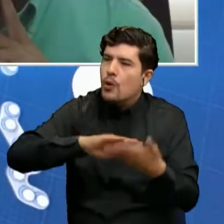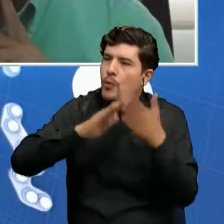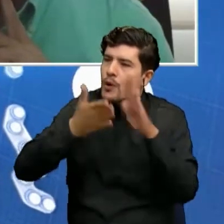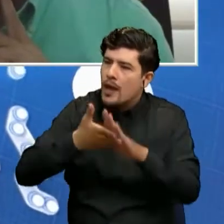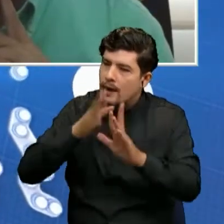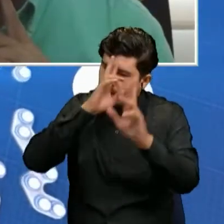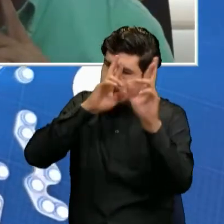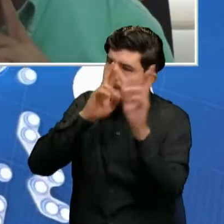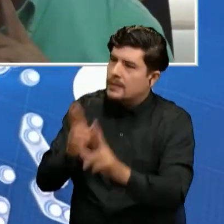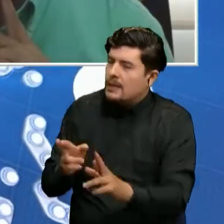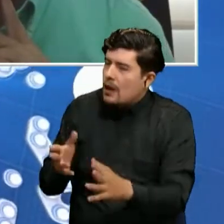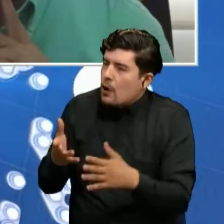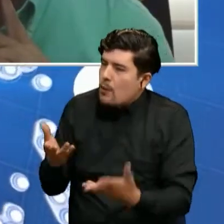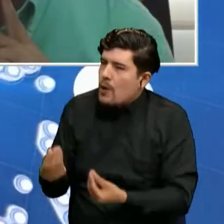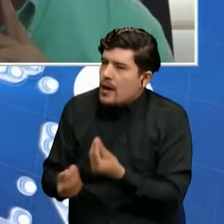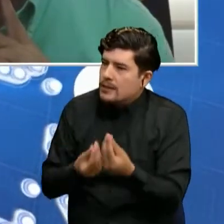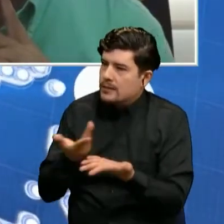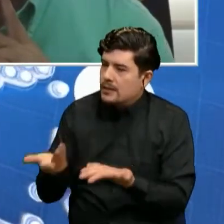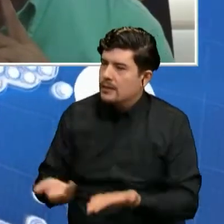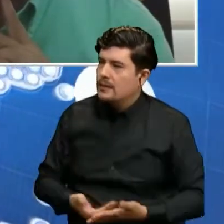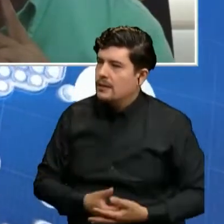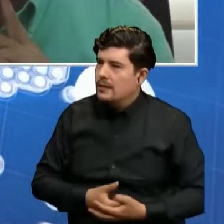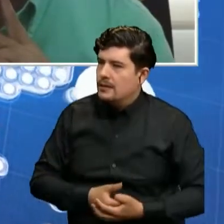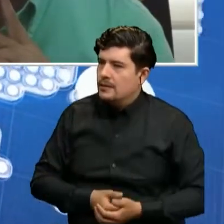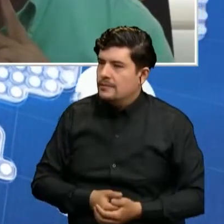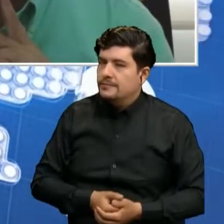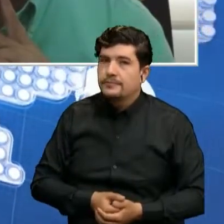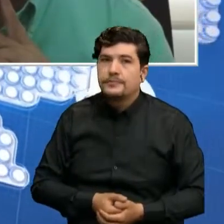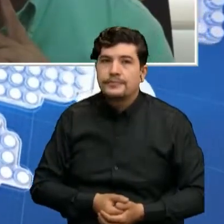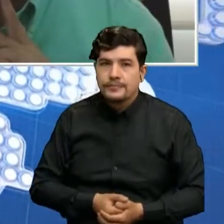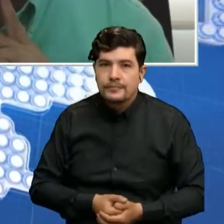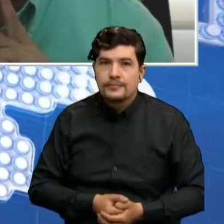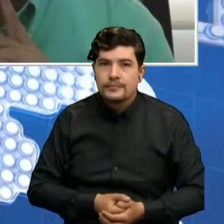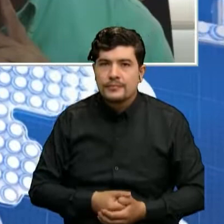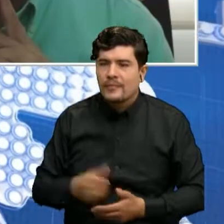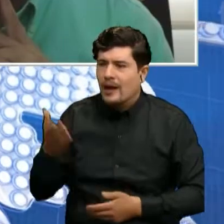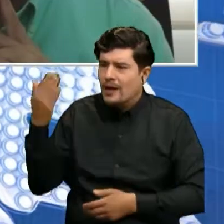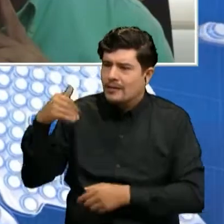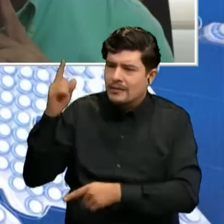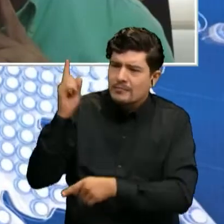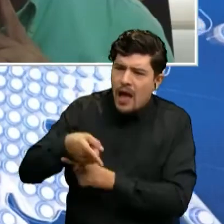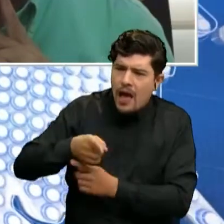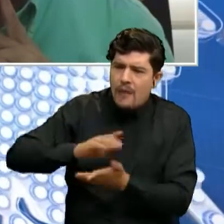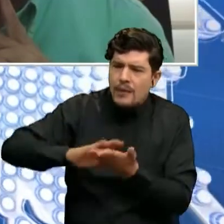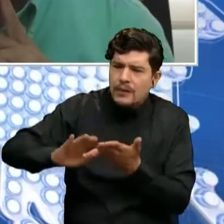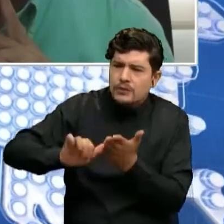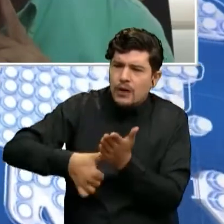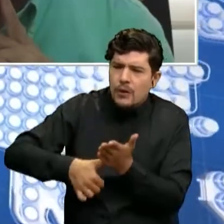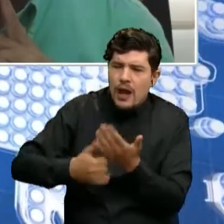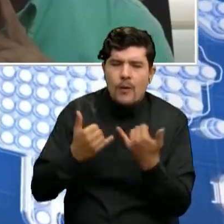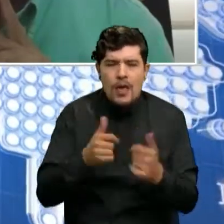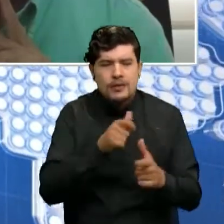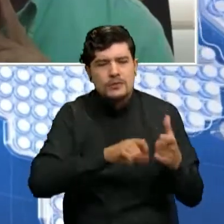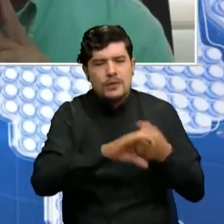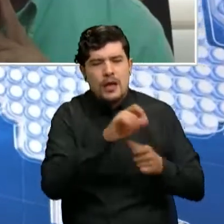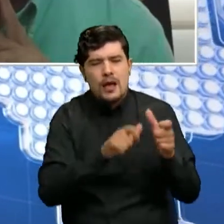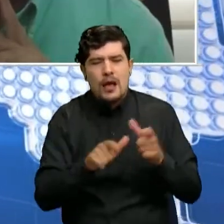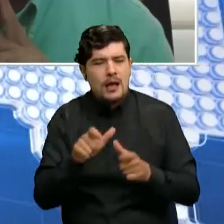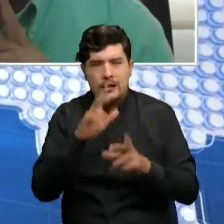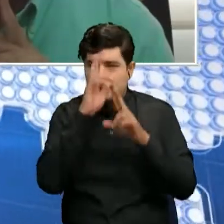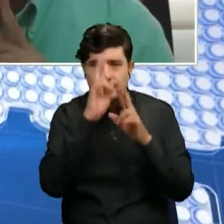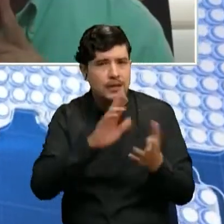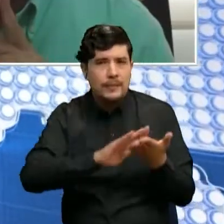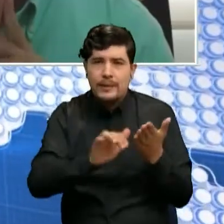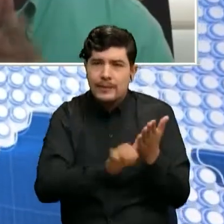queda, se aplica pico y cédula, pero no se respeta el pico y cédula. Entonces, nos gustaría que nos compartiera cuáles son esas propuestas que va a llevar usted a la mesa esta tarde